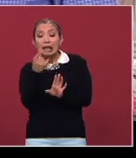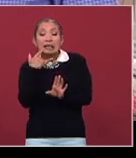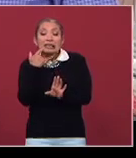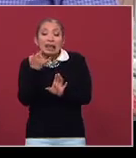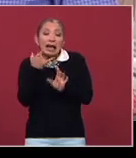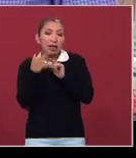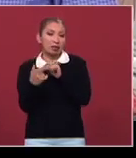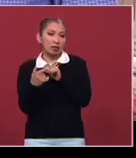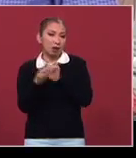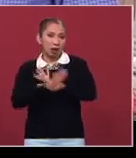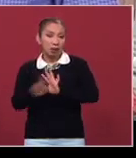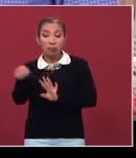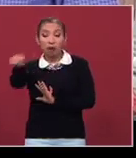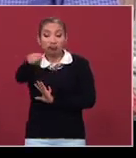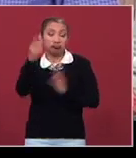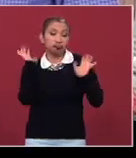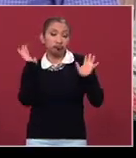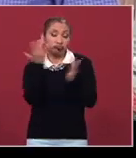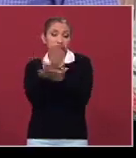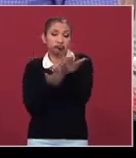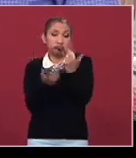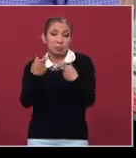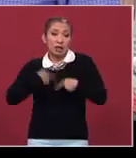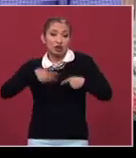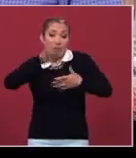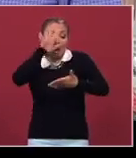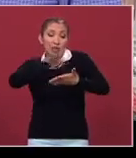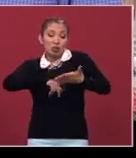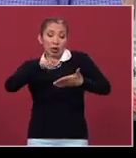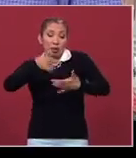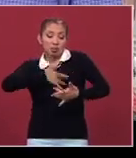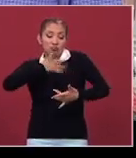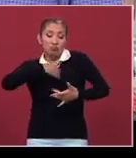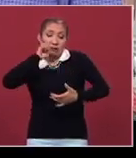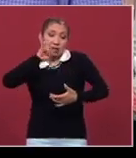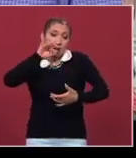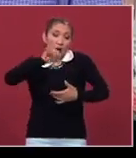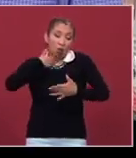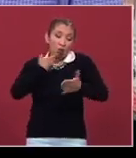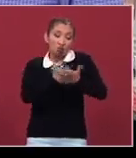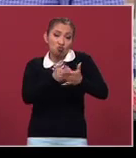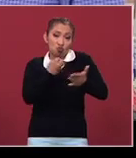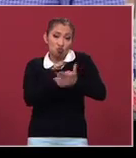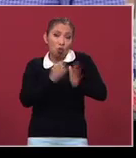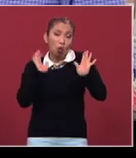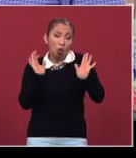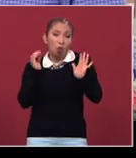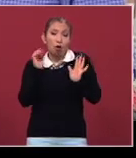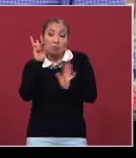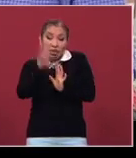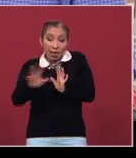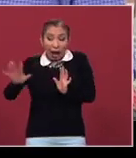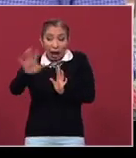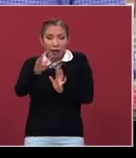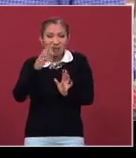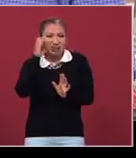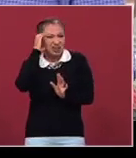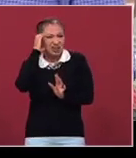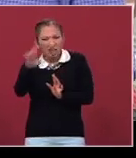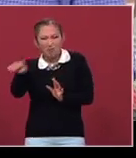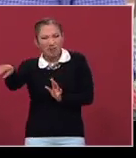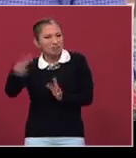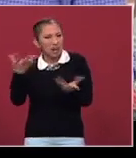el lector es quien va a juzgar si lo logra, esta crítica de la realidad de los crímenes que